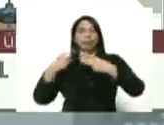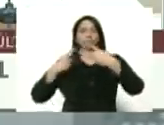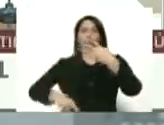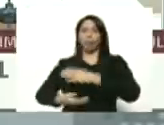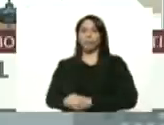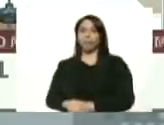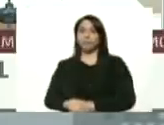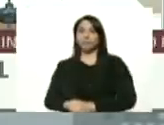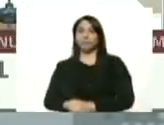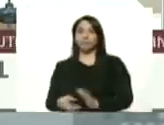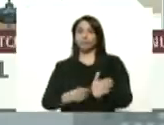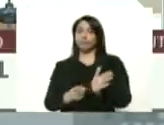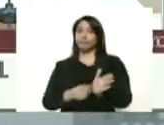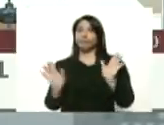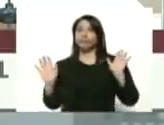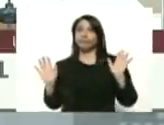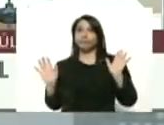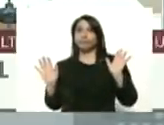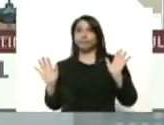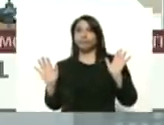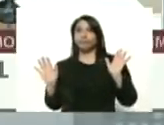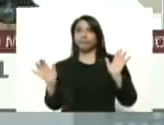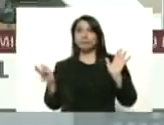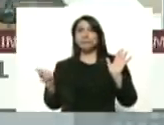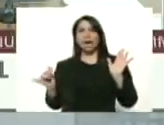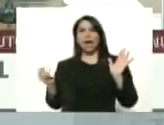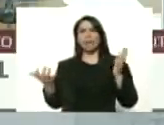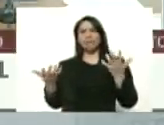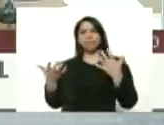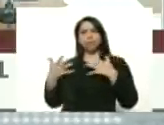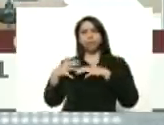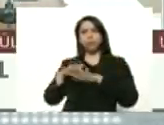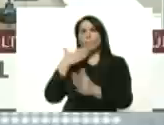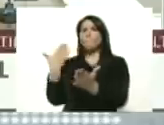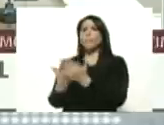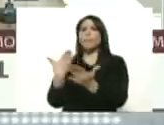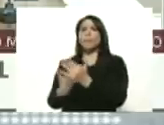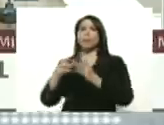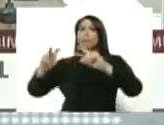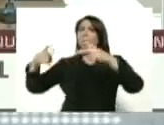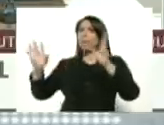arrendamientos y aquí hay un conjunto de propuestas nuevas